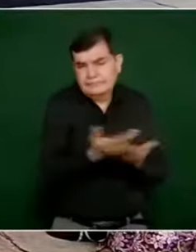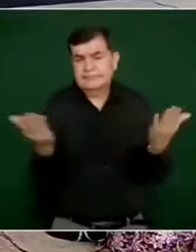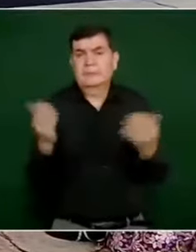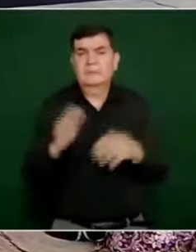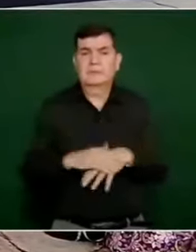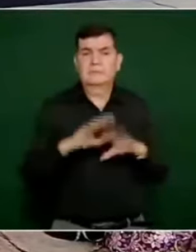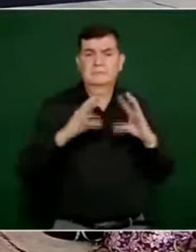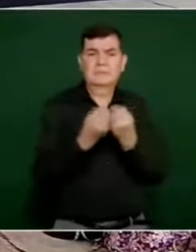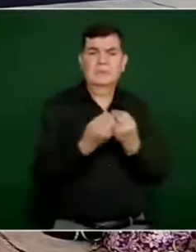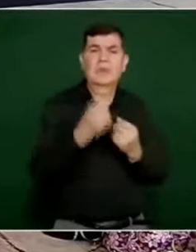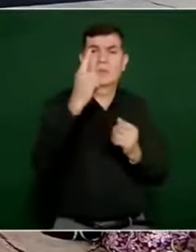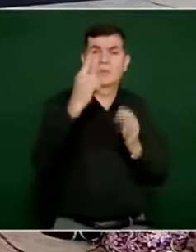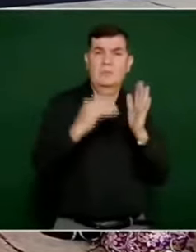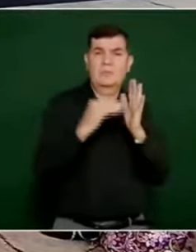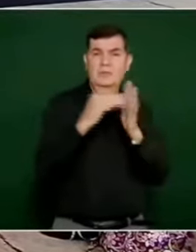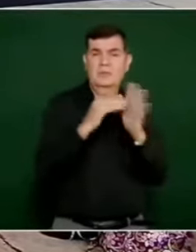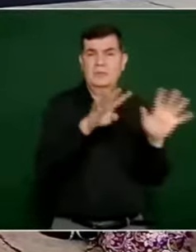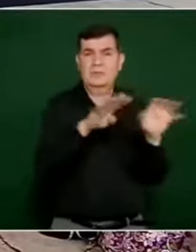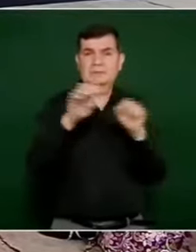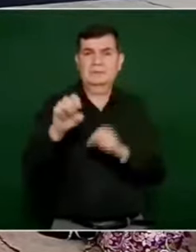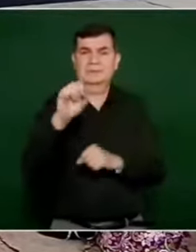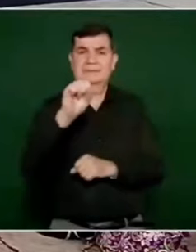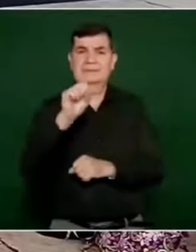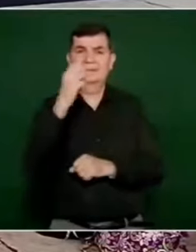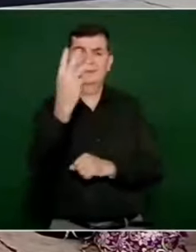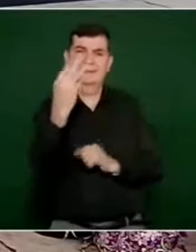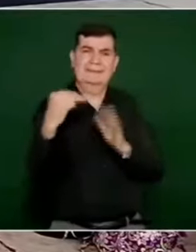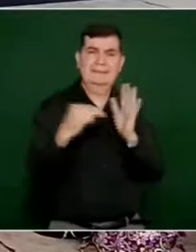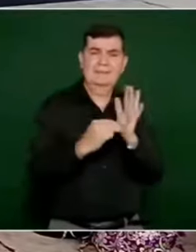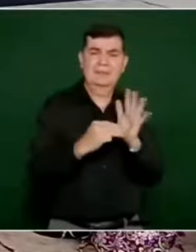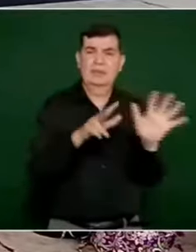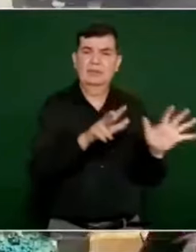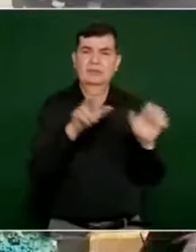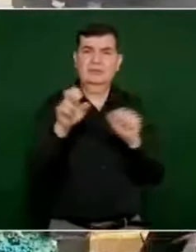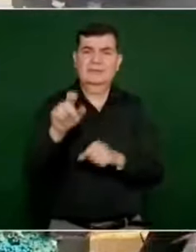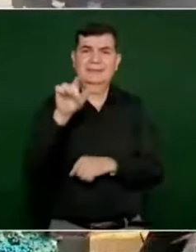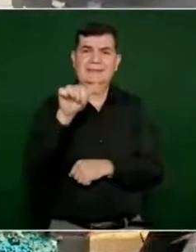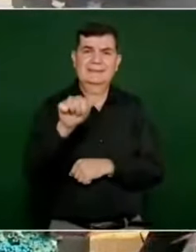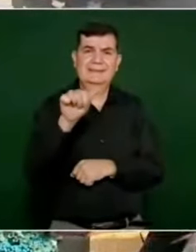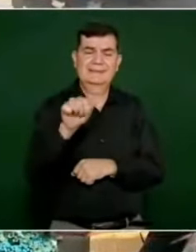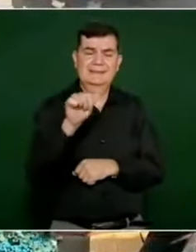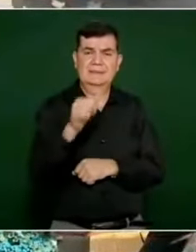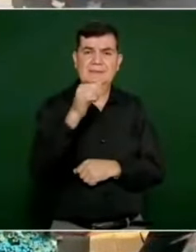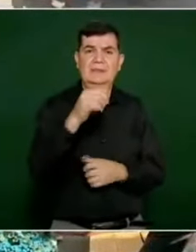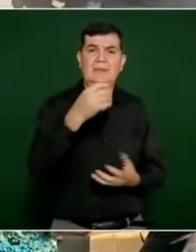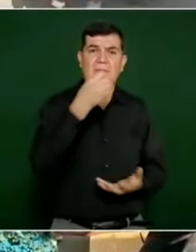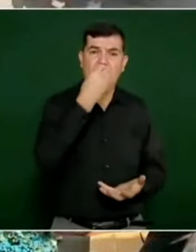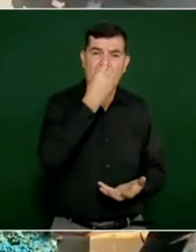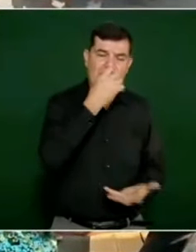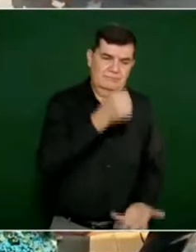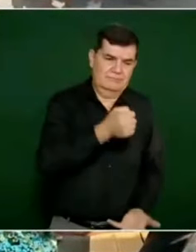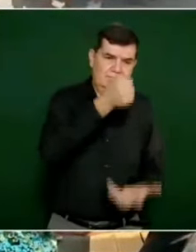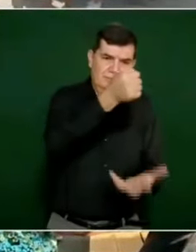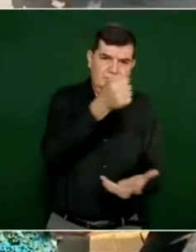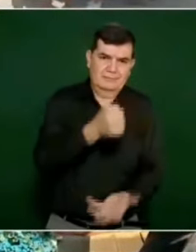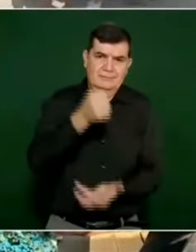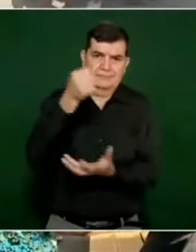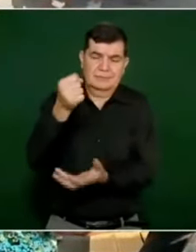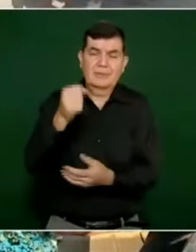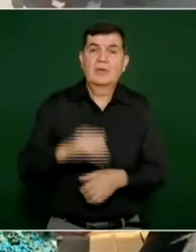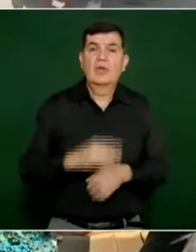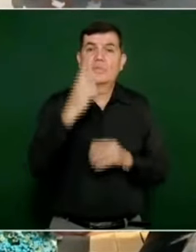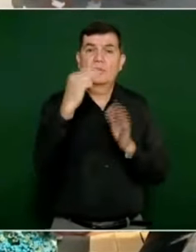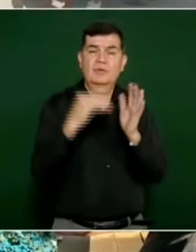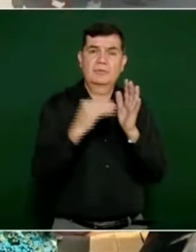la fecha un total de un millón 963 mil 816 despensas y dos millones